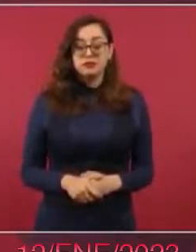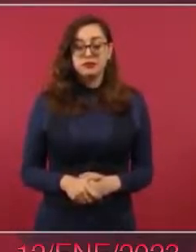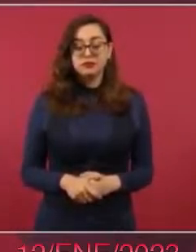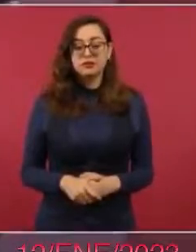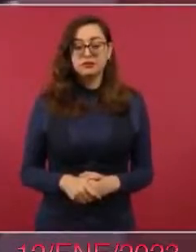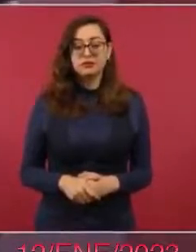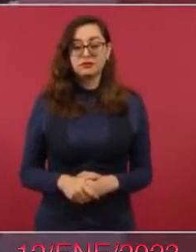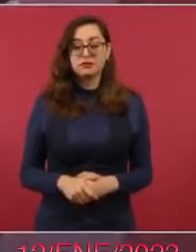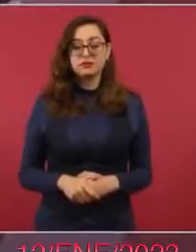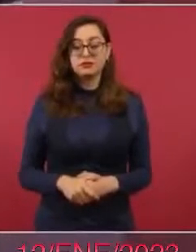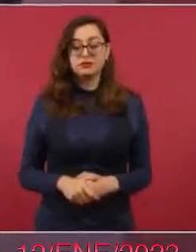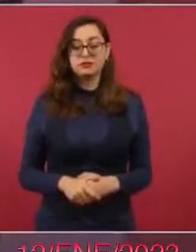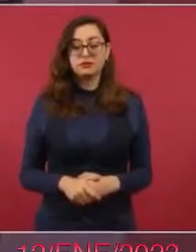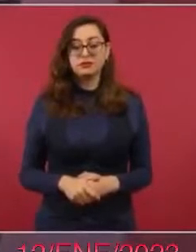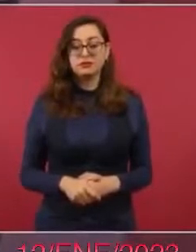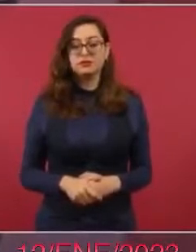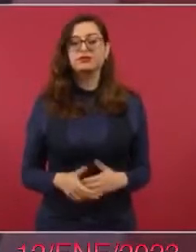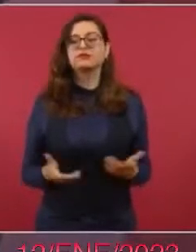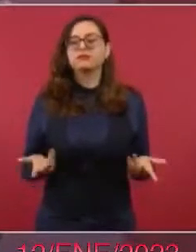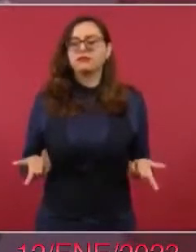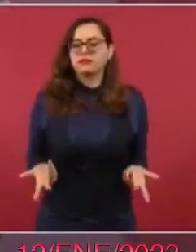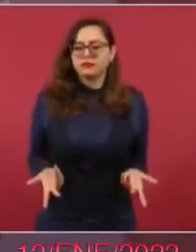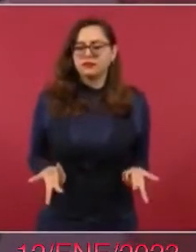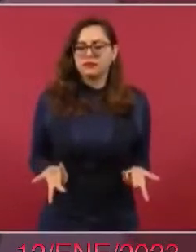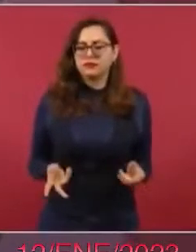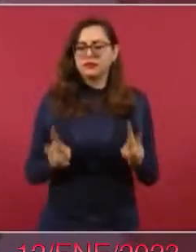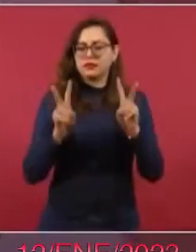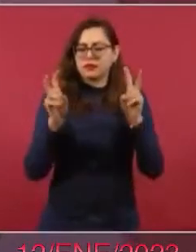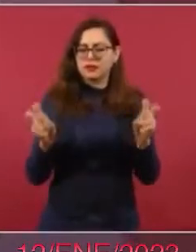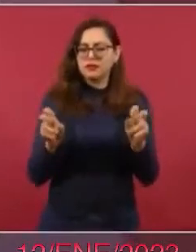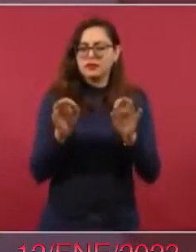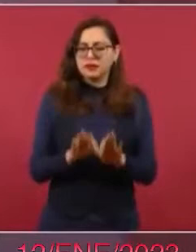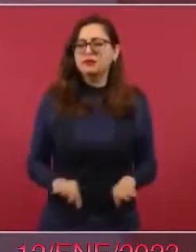entonces ¿por qué nos importa esto?